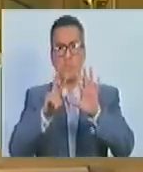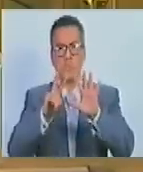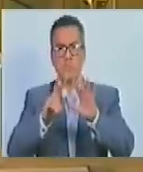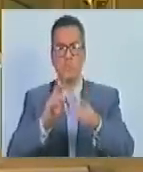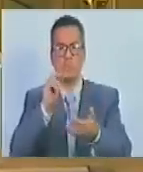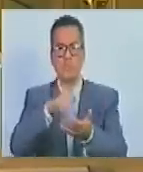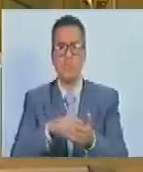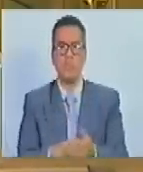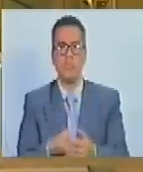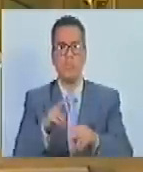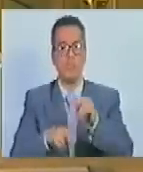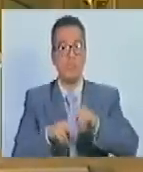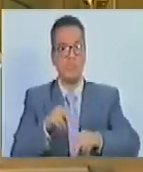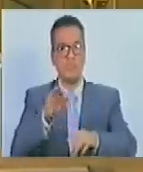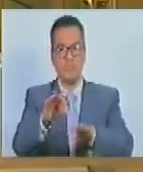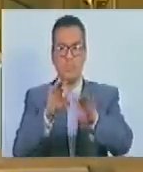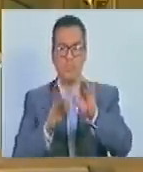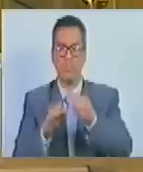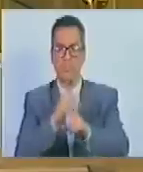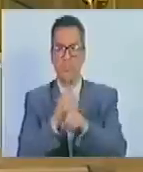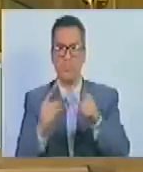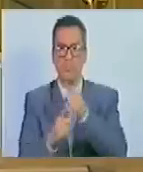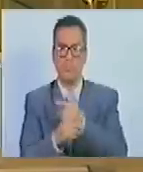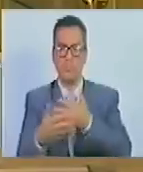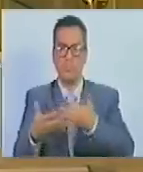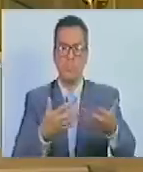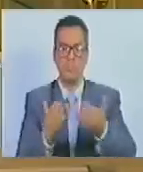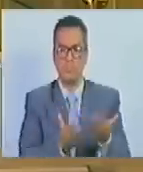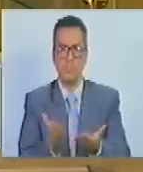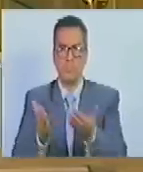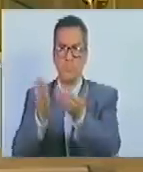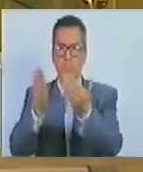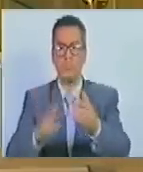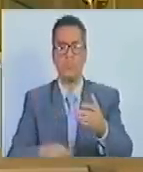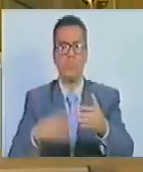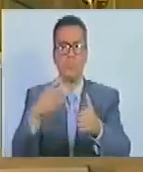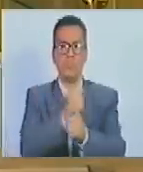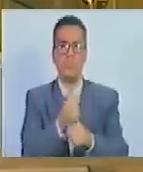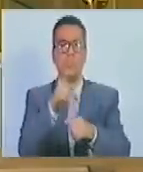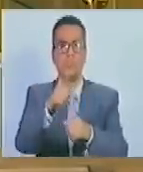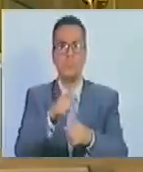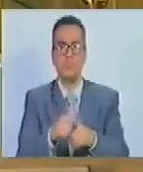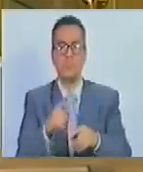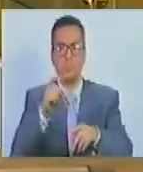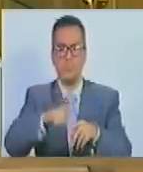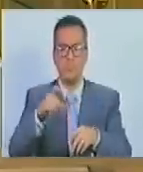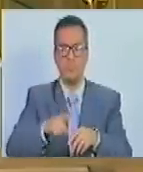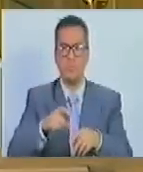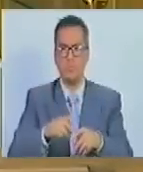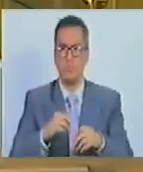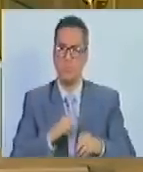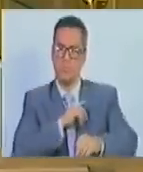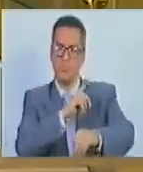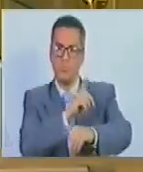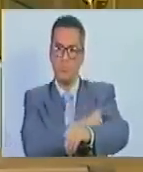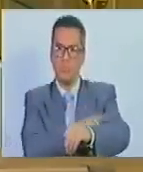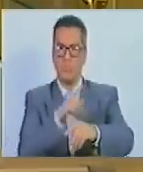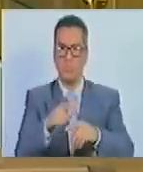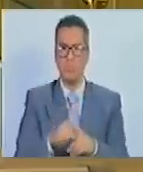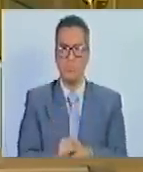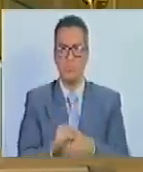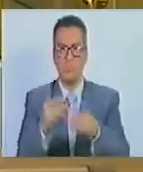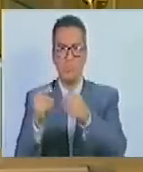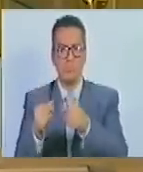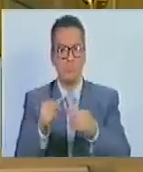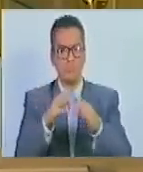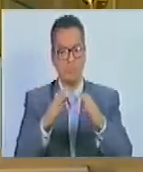Proponer formas alternativas de intercambio de bienes y servicios para lograr la satisfacción de las necesidades y fortalecimiento de la